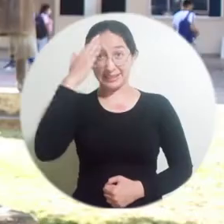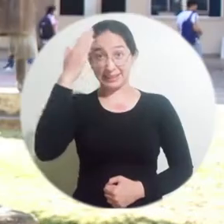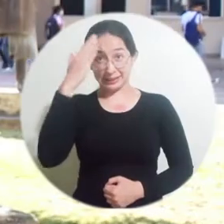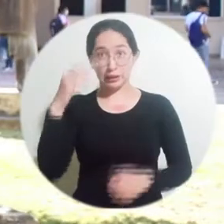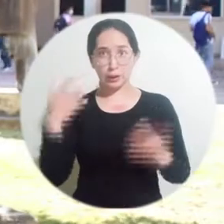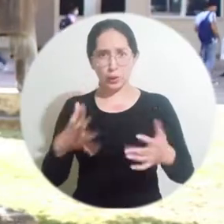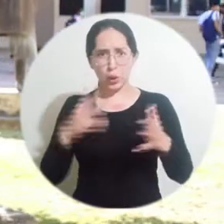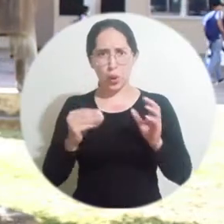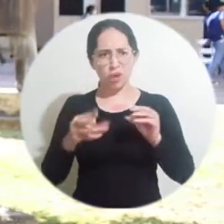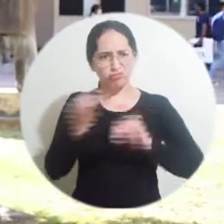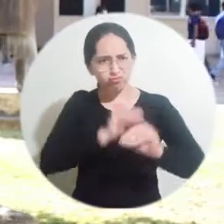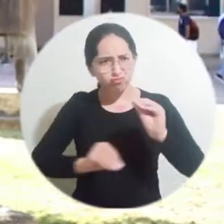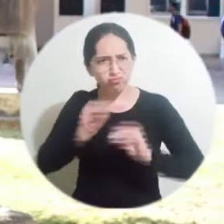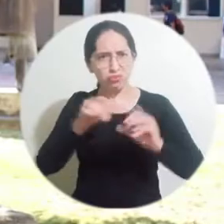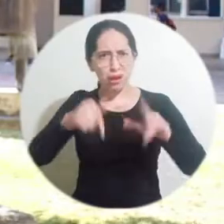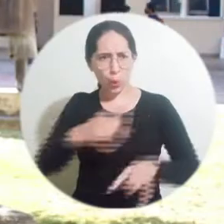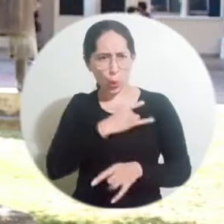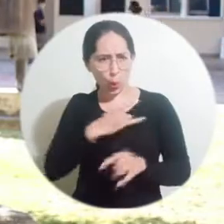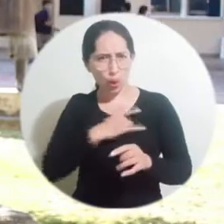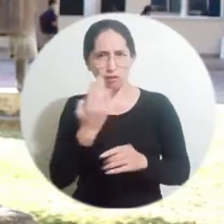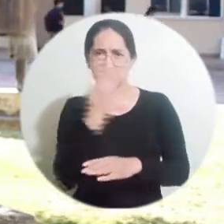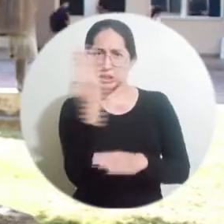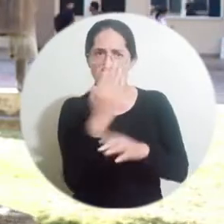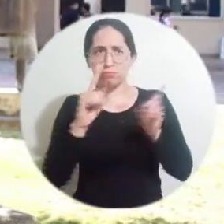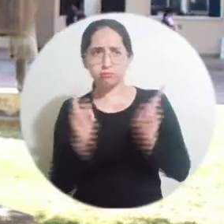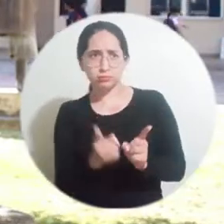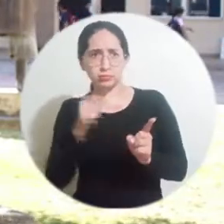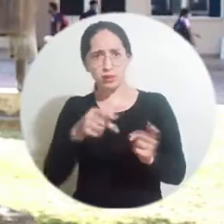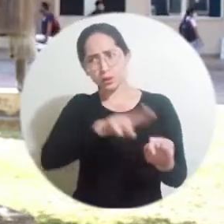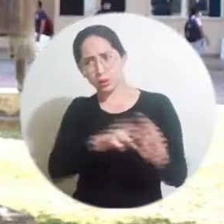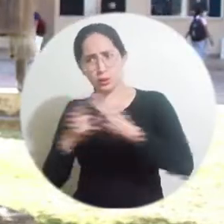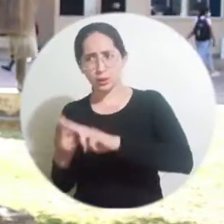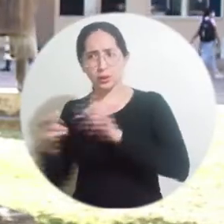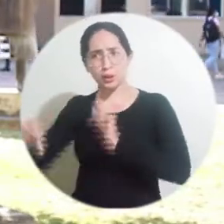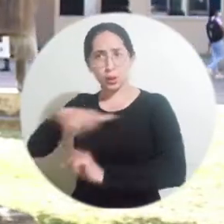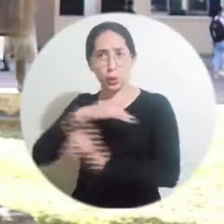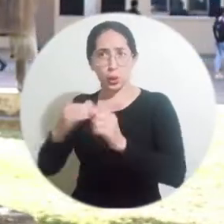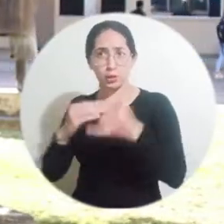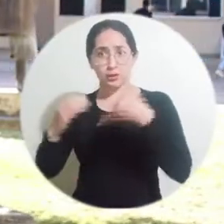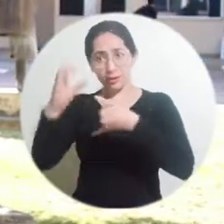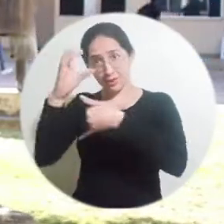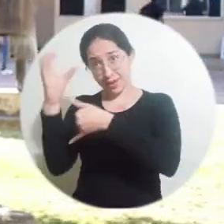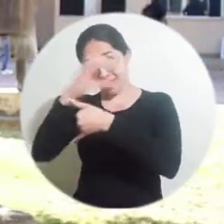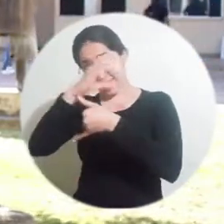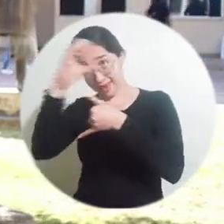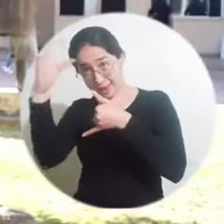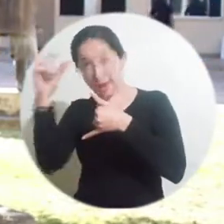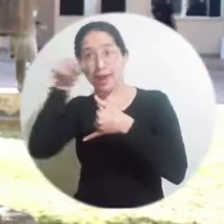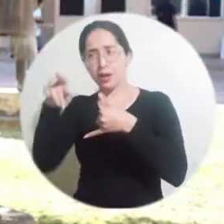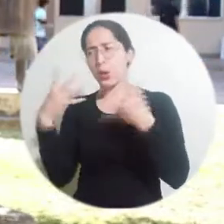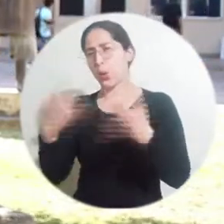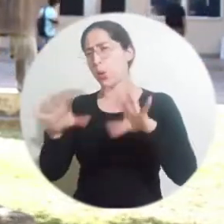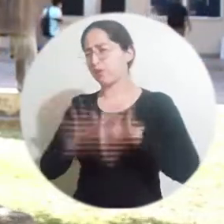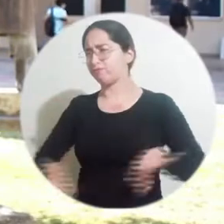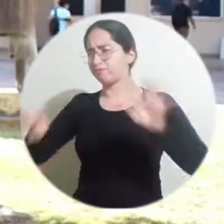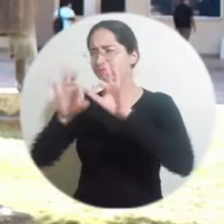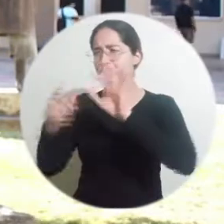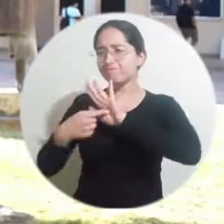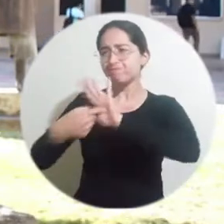Porque entendemos la relevancia que tienen esos cortometrajes en nuestro contexto caribeño, porque